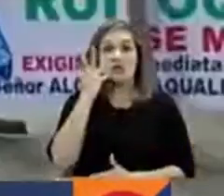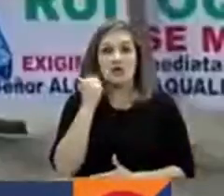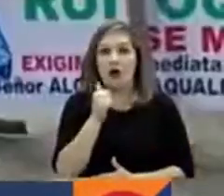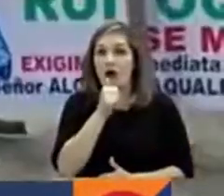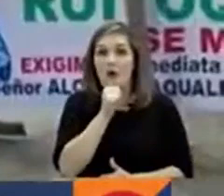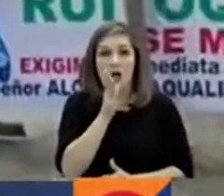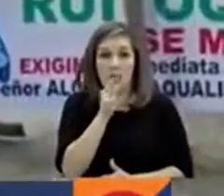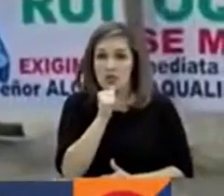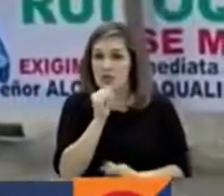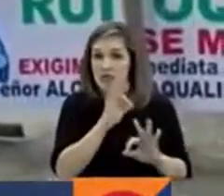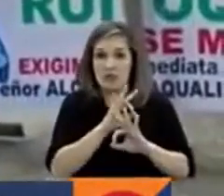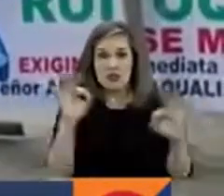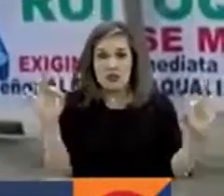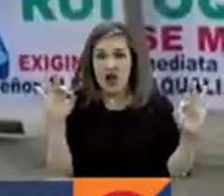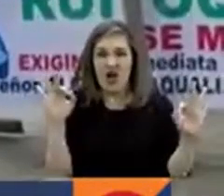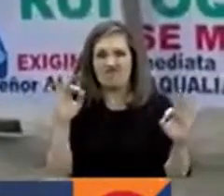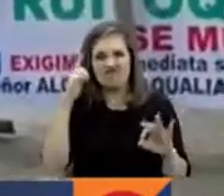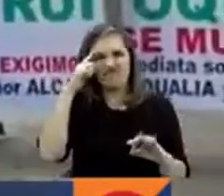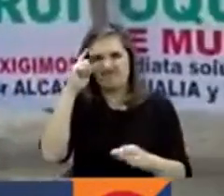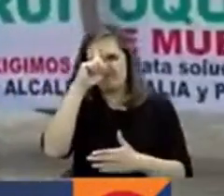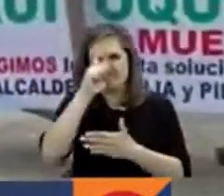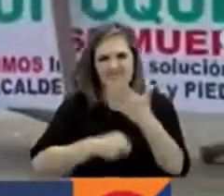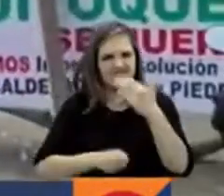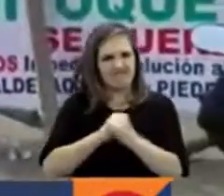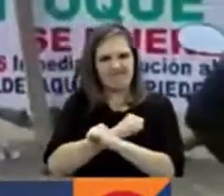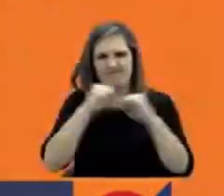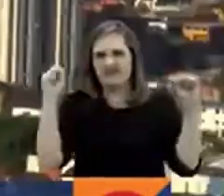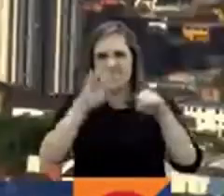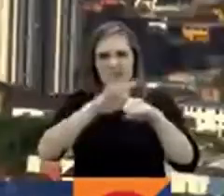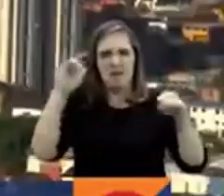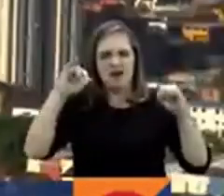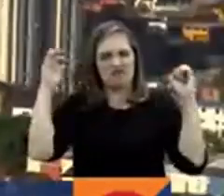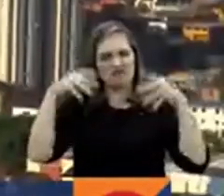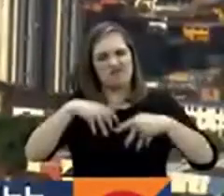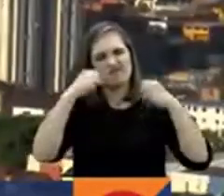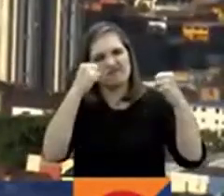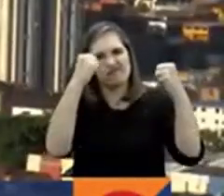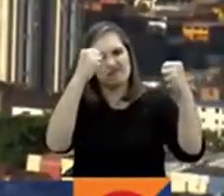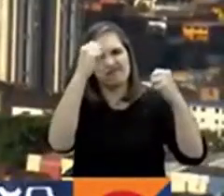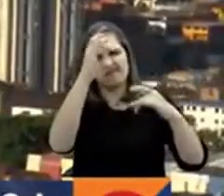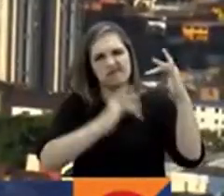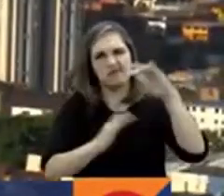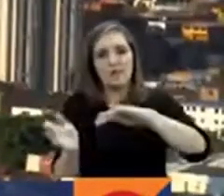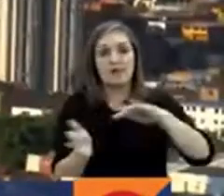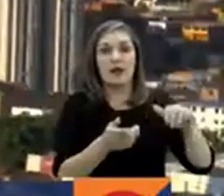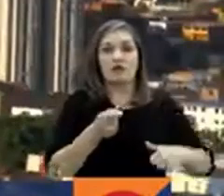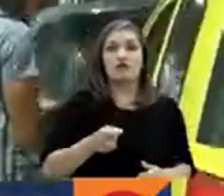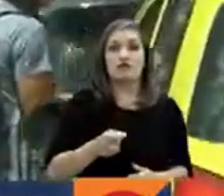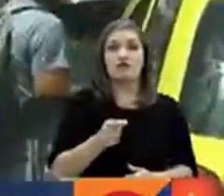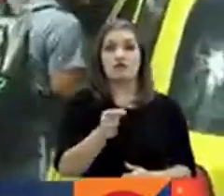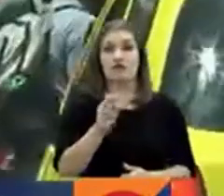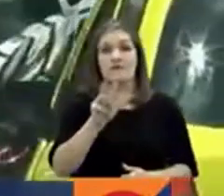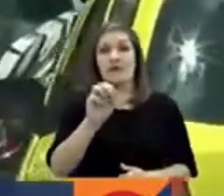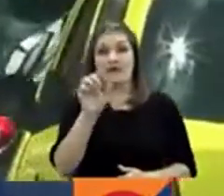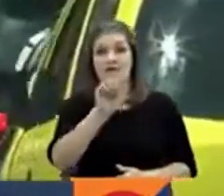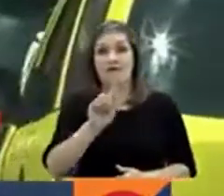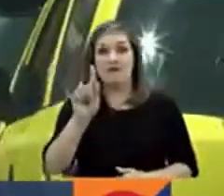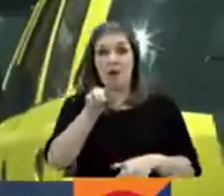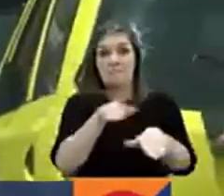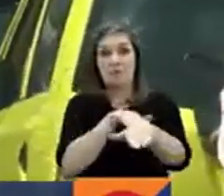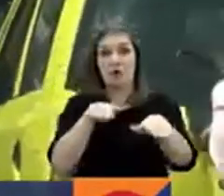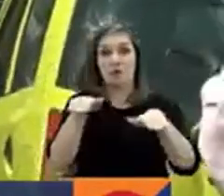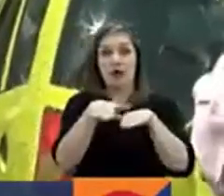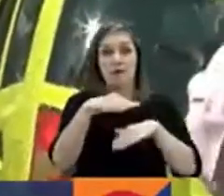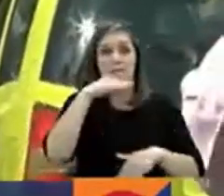temprano se movilizaron por este sector para mostrar su descontento. A partir del 20 de febrero cambiará el pico y placa en Medellín. No habrá vías